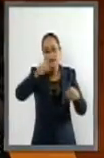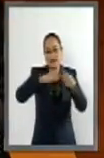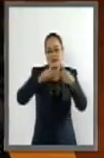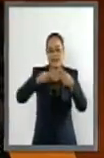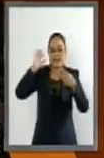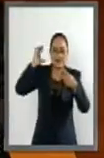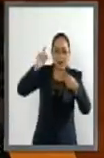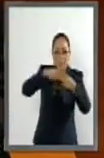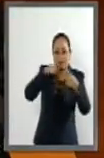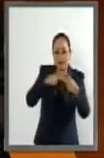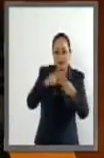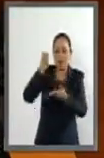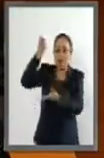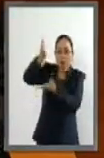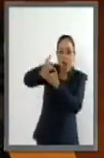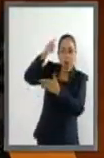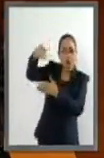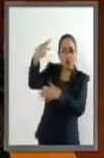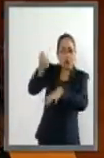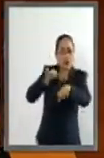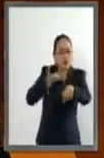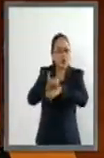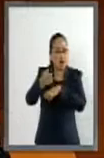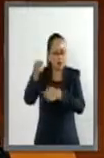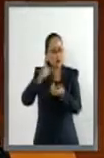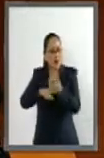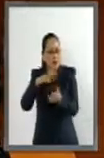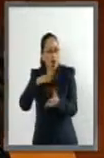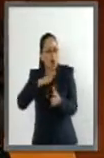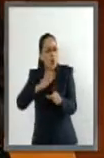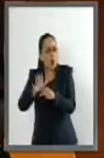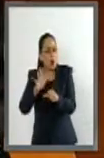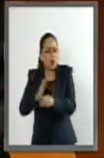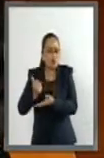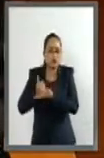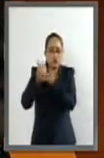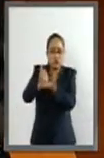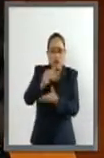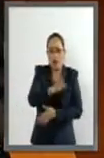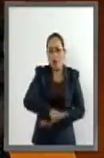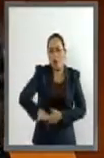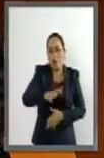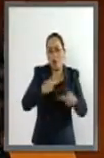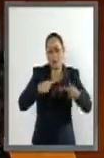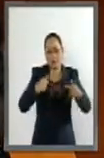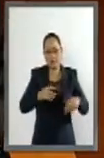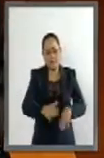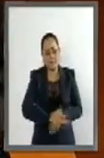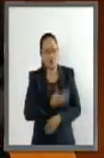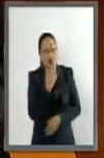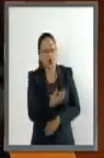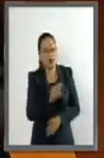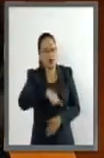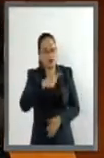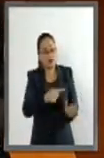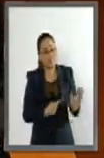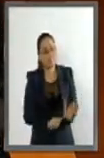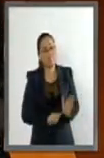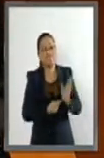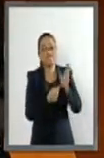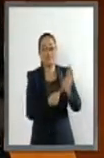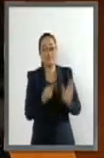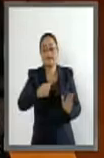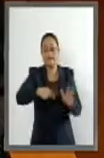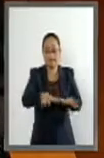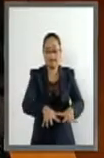estados atendiendo la emergencia. Por lo antes expuesto, sometemos a la consideración de esta soberanía